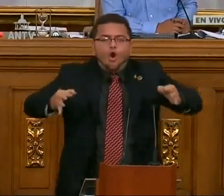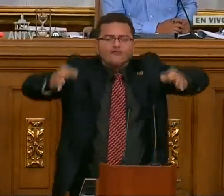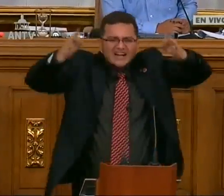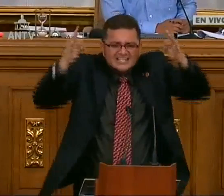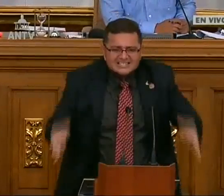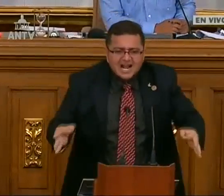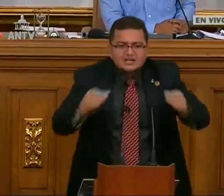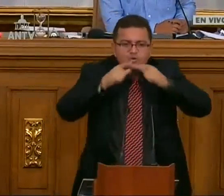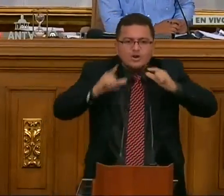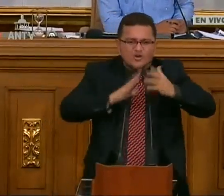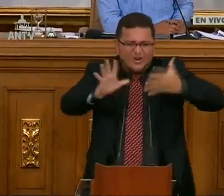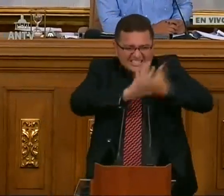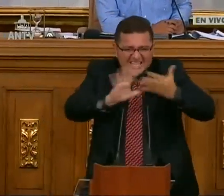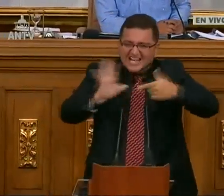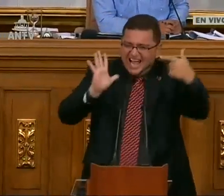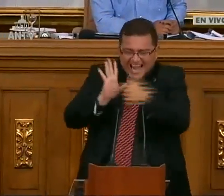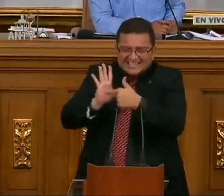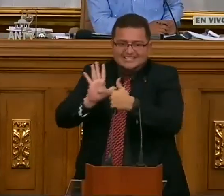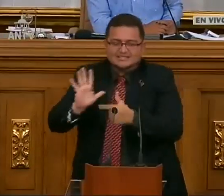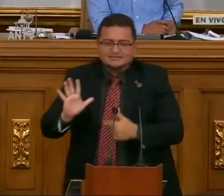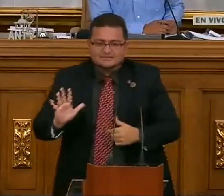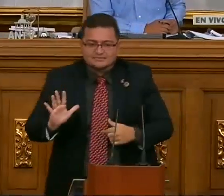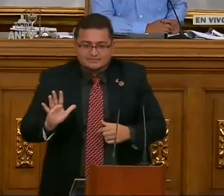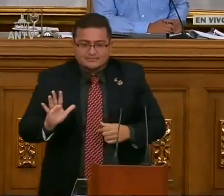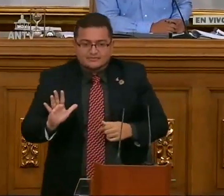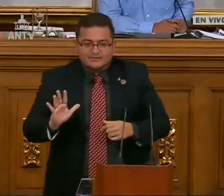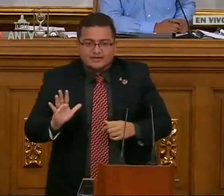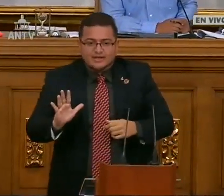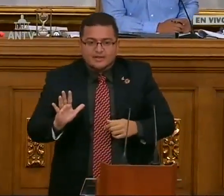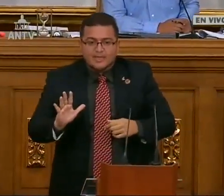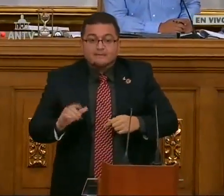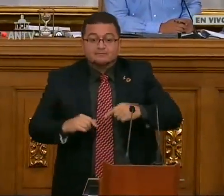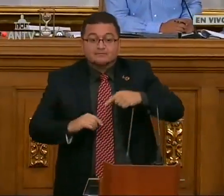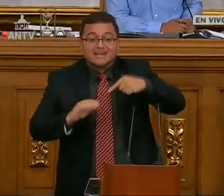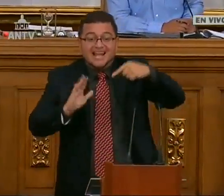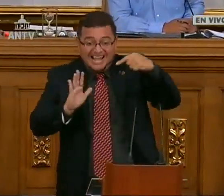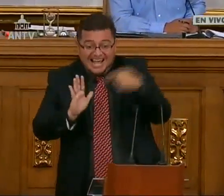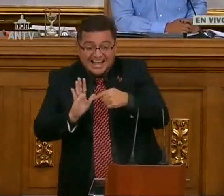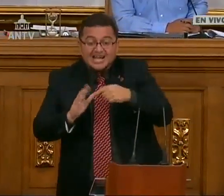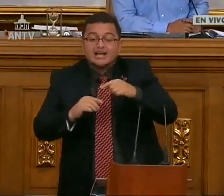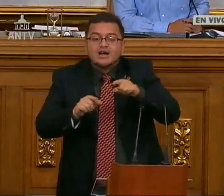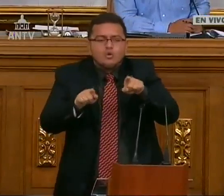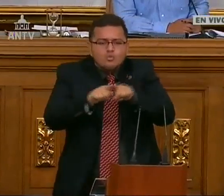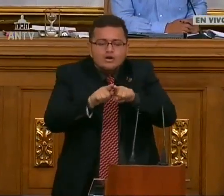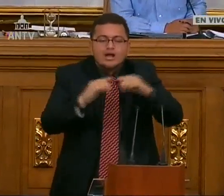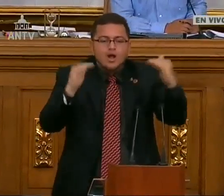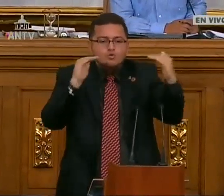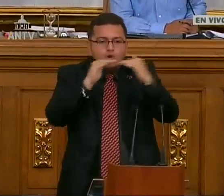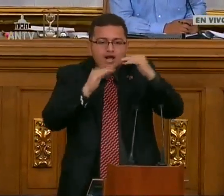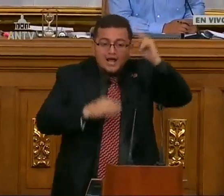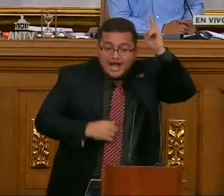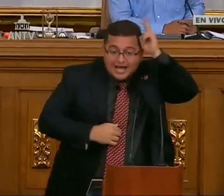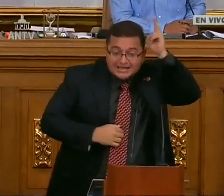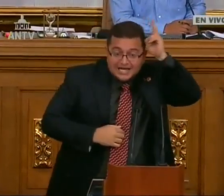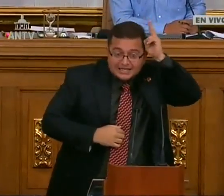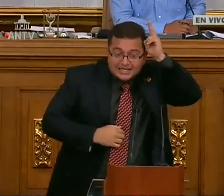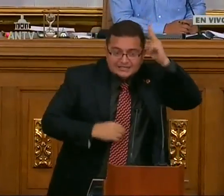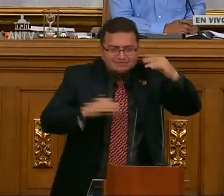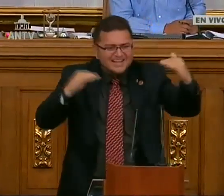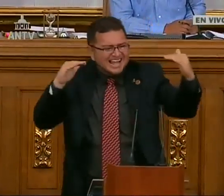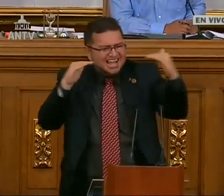Porque Reconoce Como Lengua De Señas Como Lengua Oficial Del País Y Eso Es Un Hito